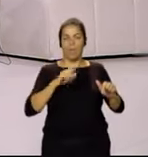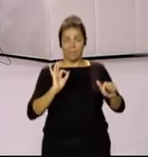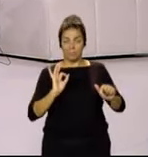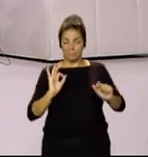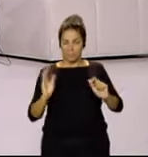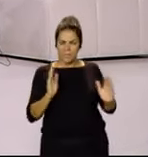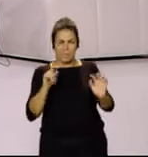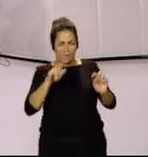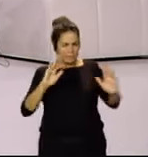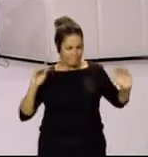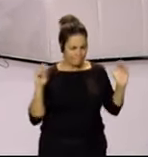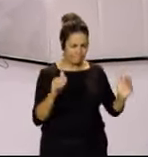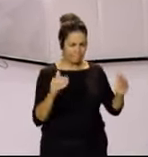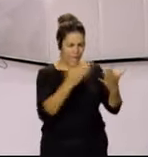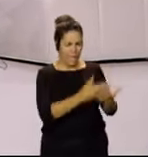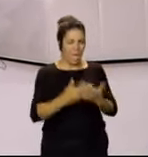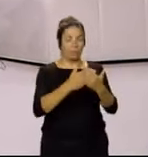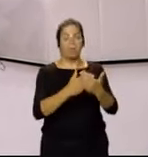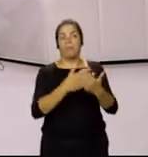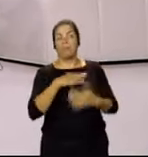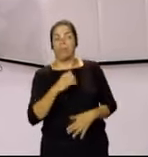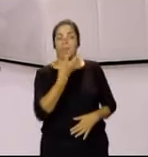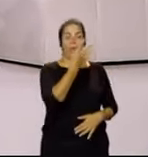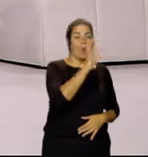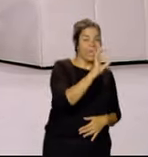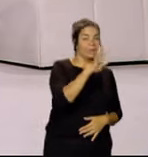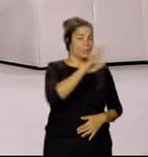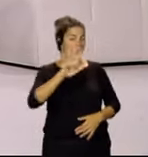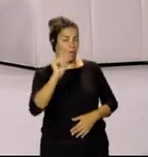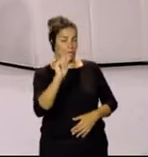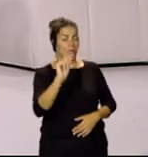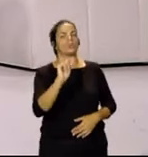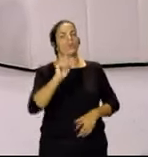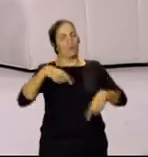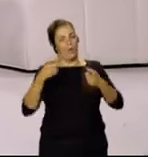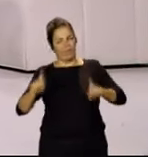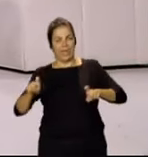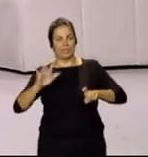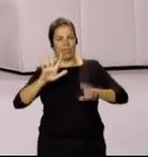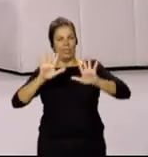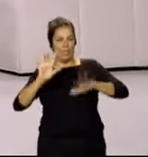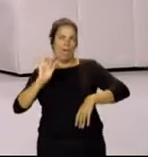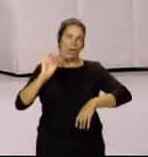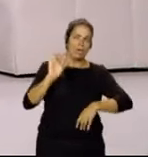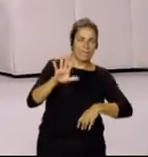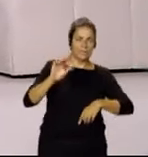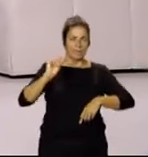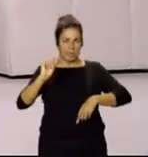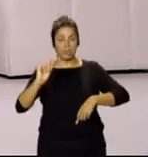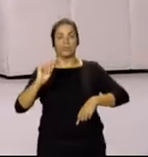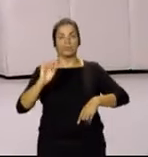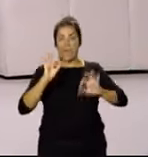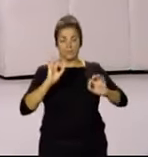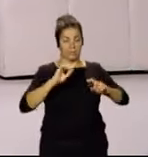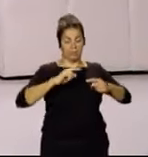esos intervalos, más o menos entre 40 a 45 minutos, con descansos de 10-15 minutos y alrededor de 4-5 horas.